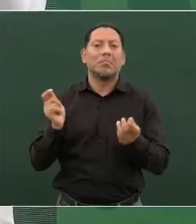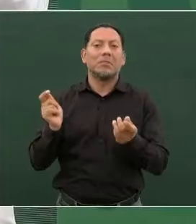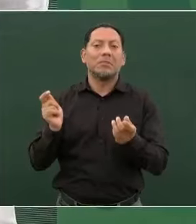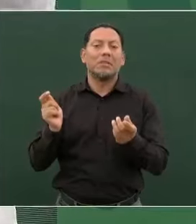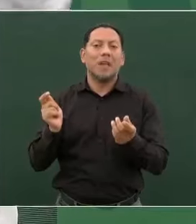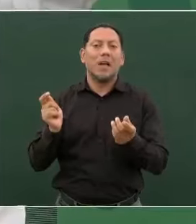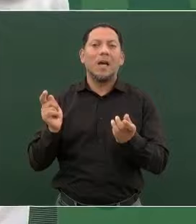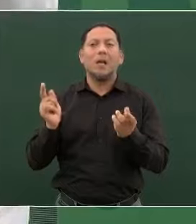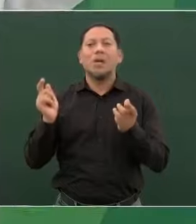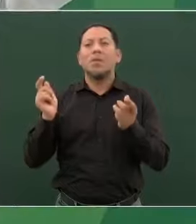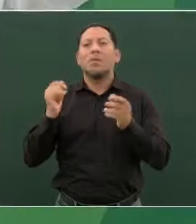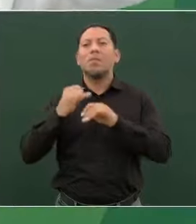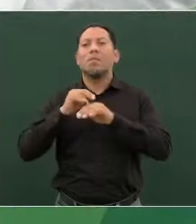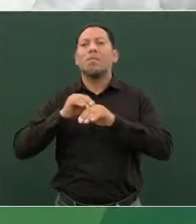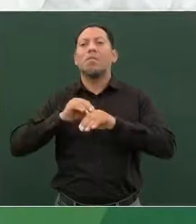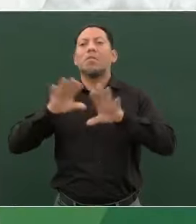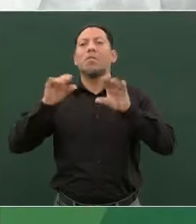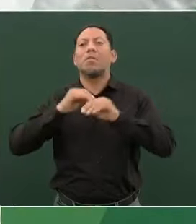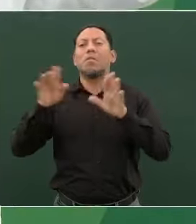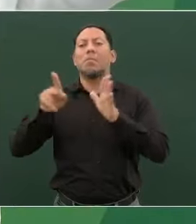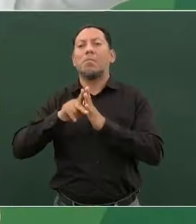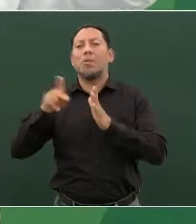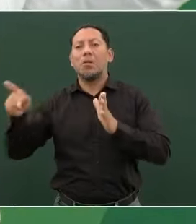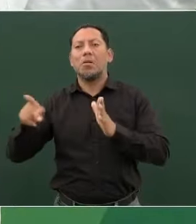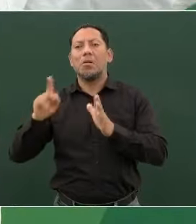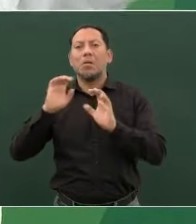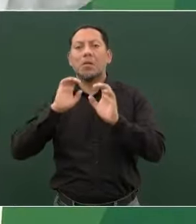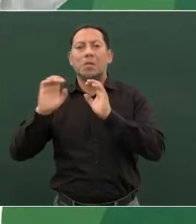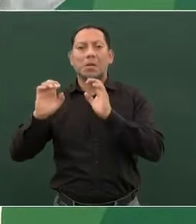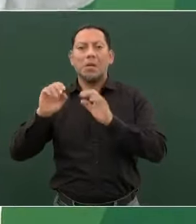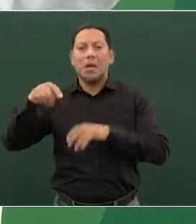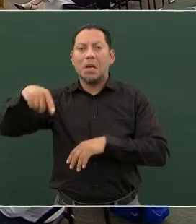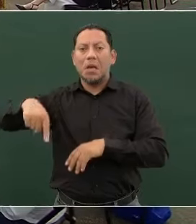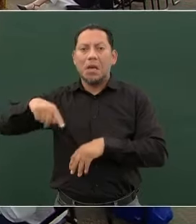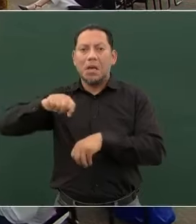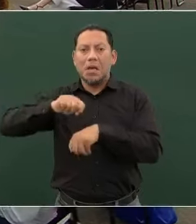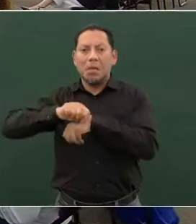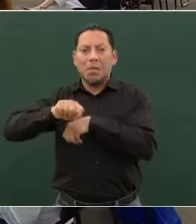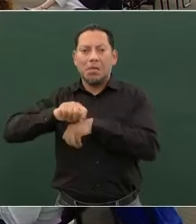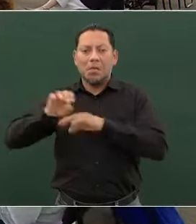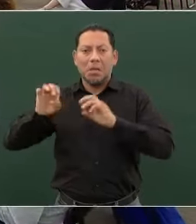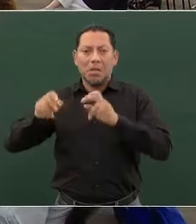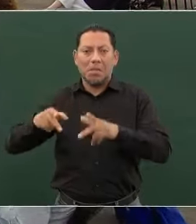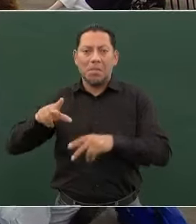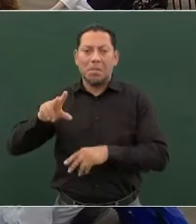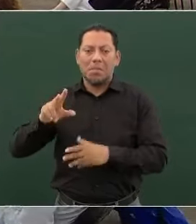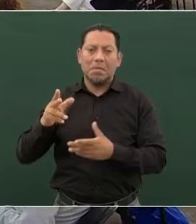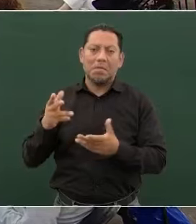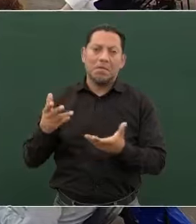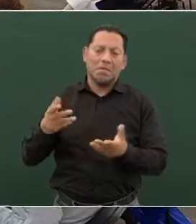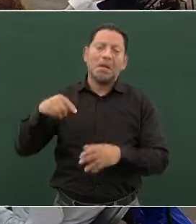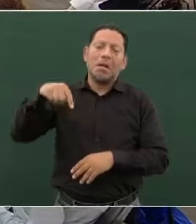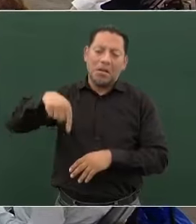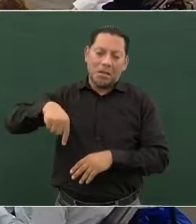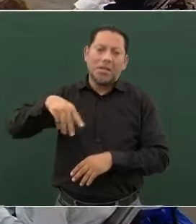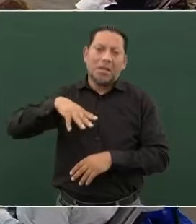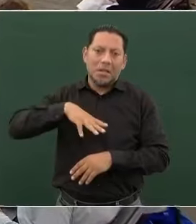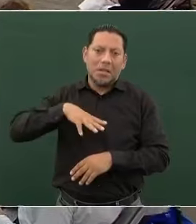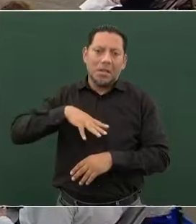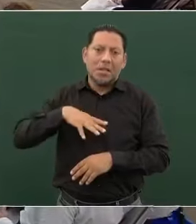refiero a los de arriba, no aquí, a los de Tapachula ni a los de Chiapas. Aquí hay